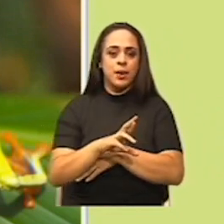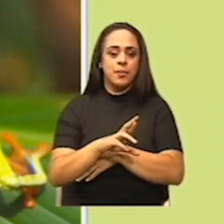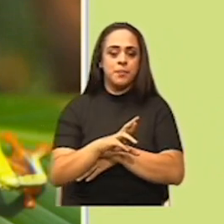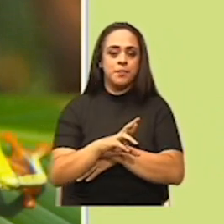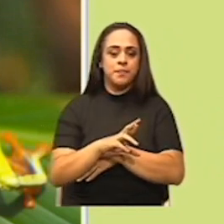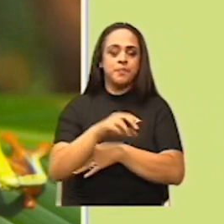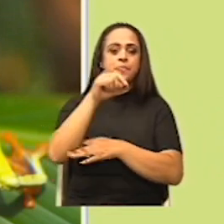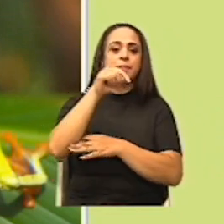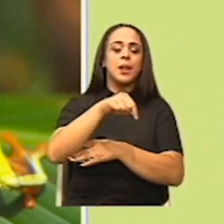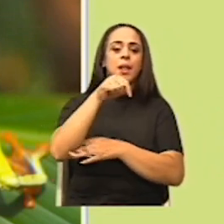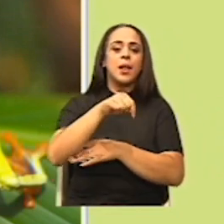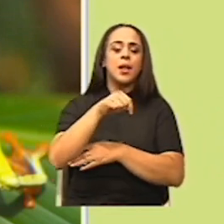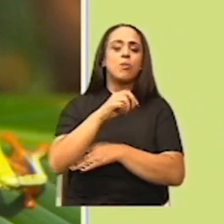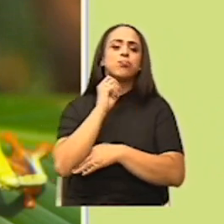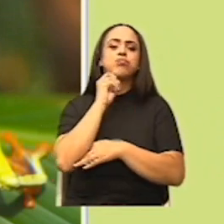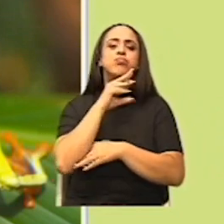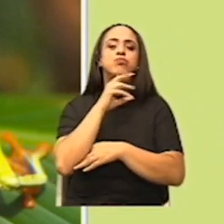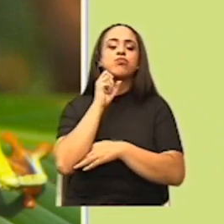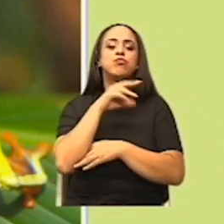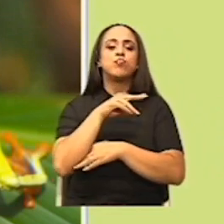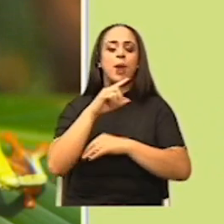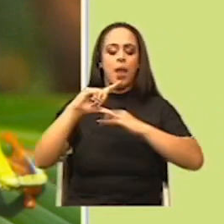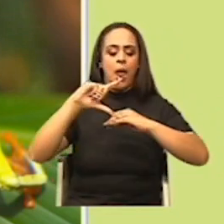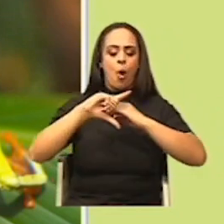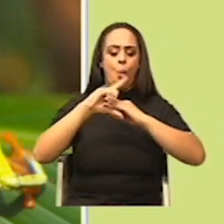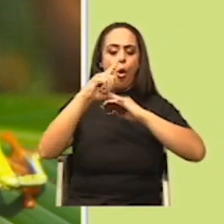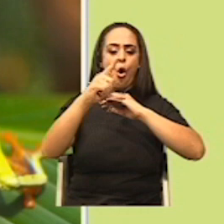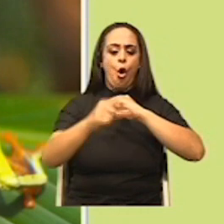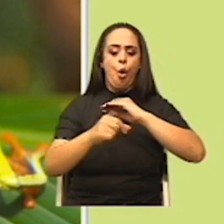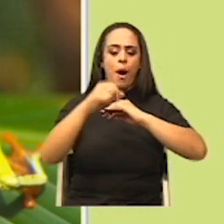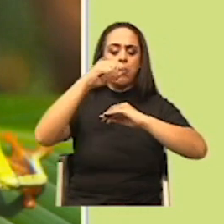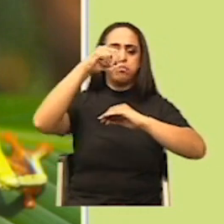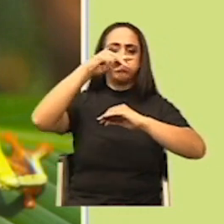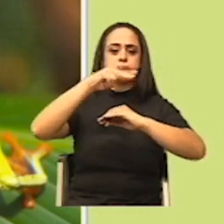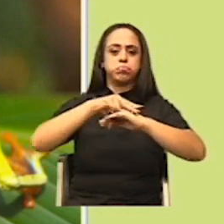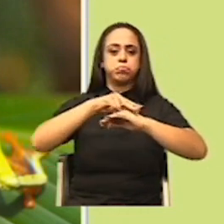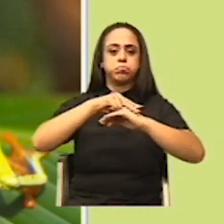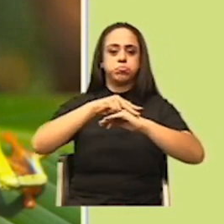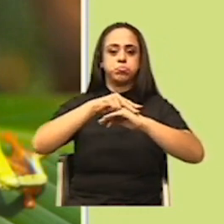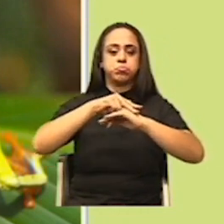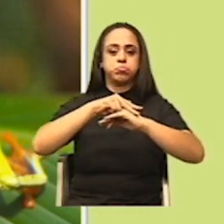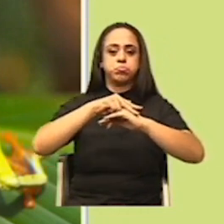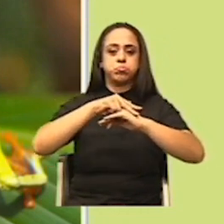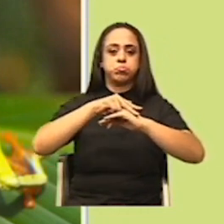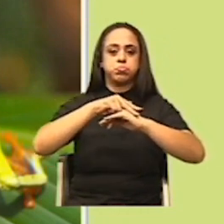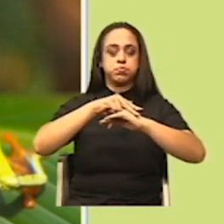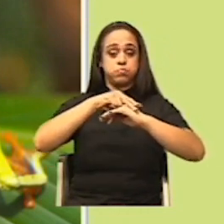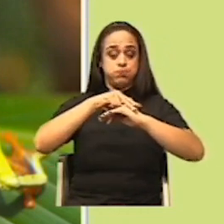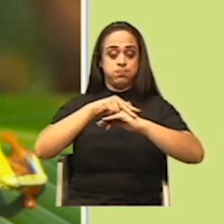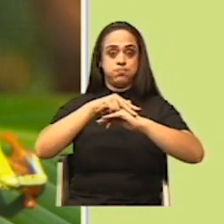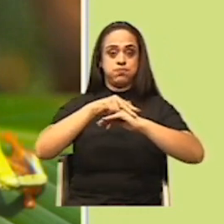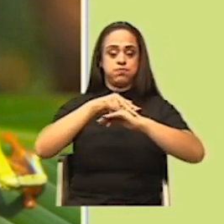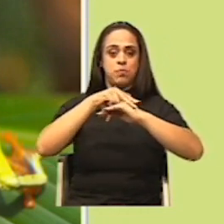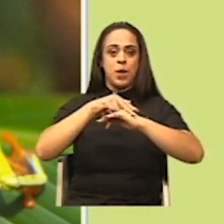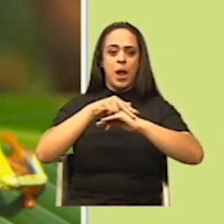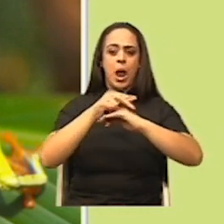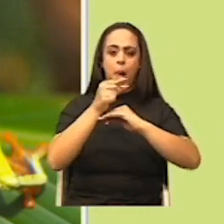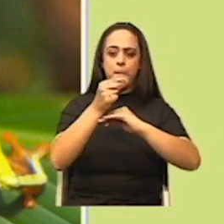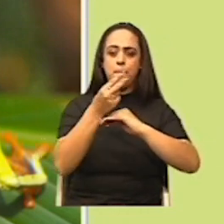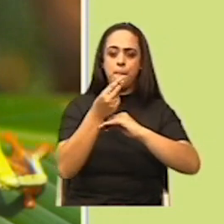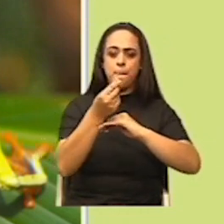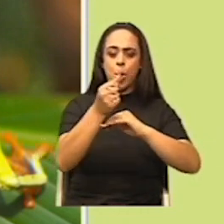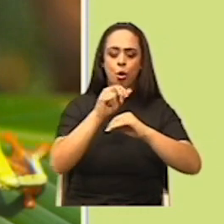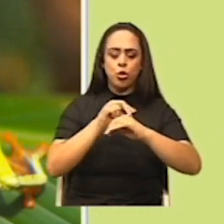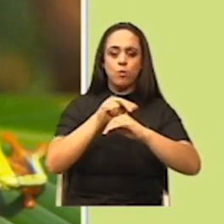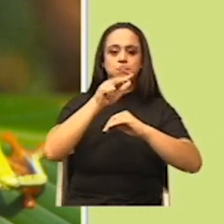está sobre una hoja, imaginemos que está en reposo, y que la ranita pronto dará un salto.